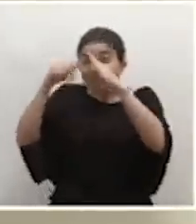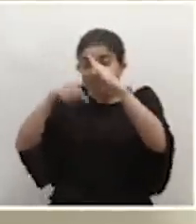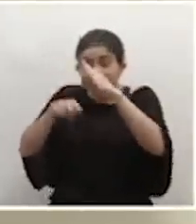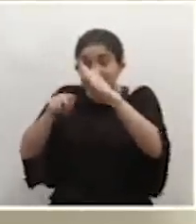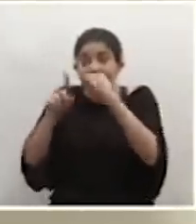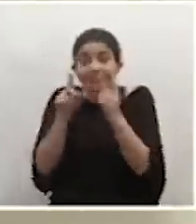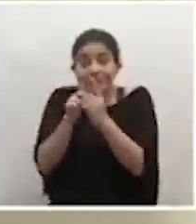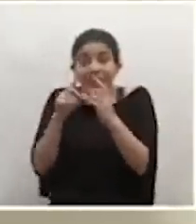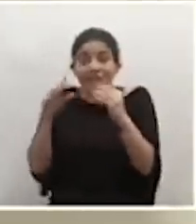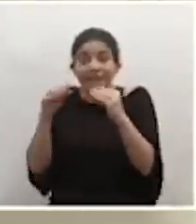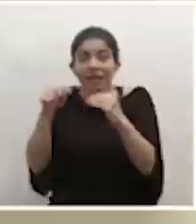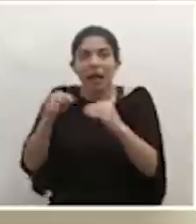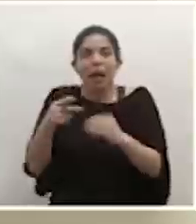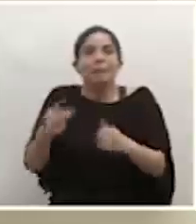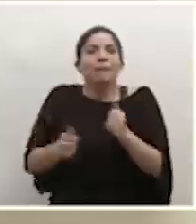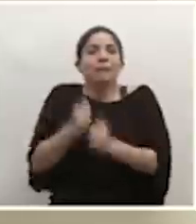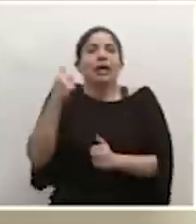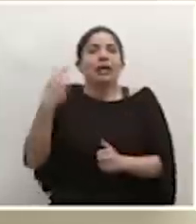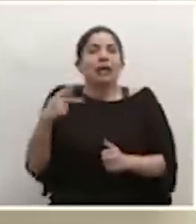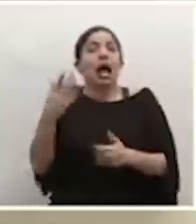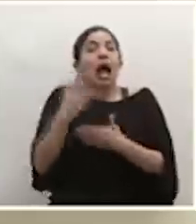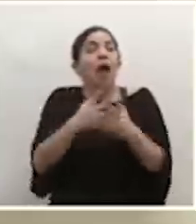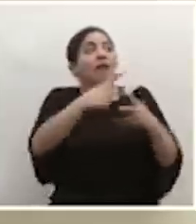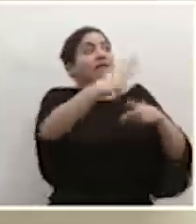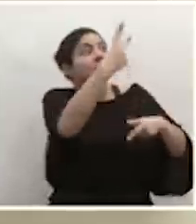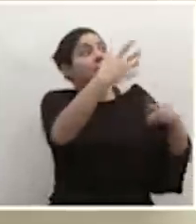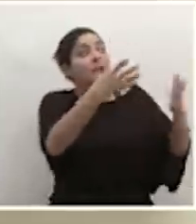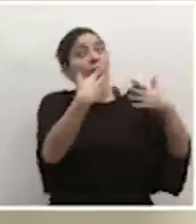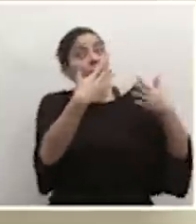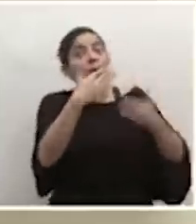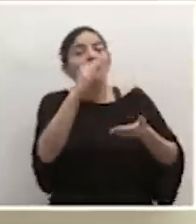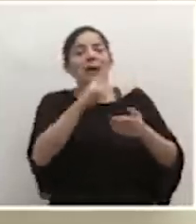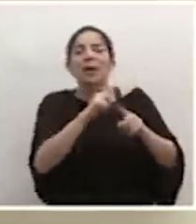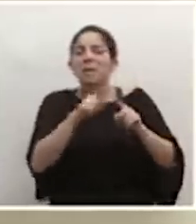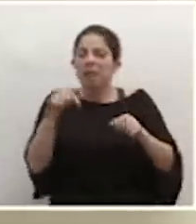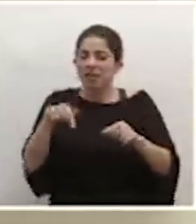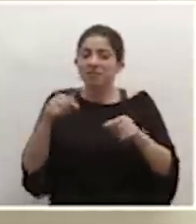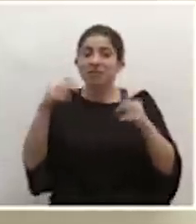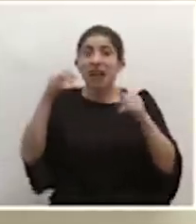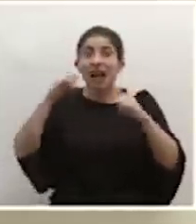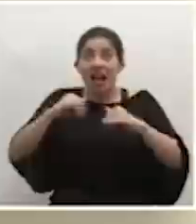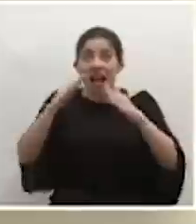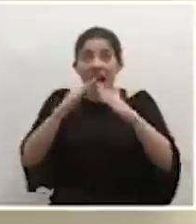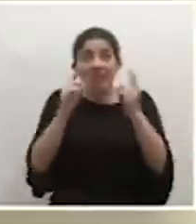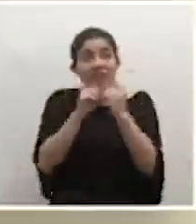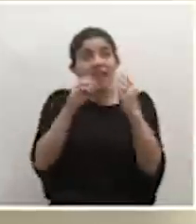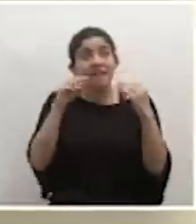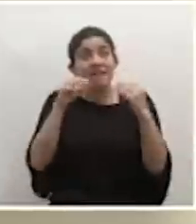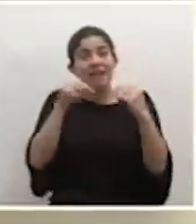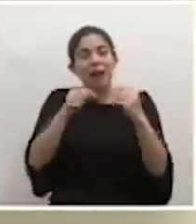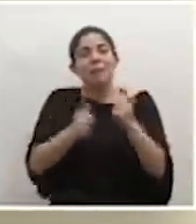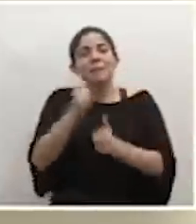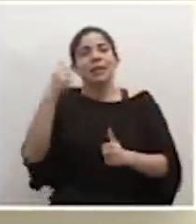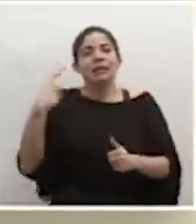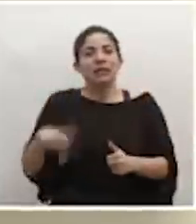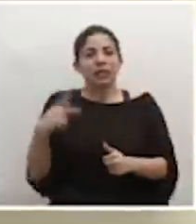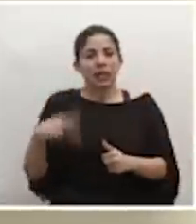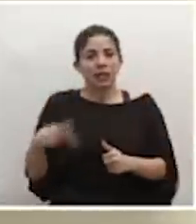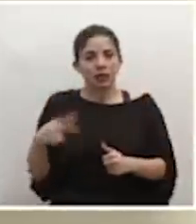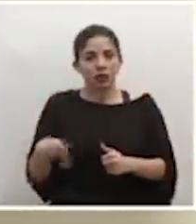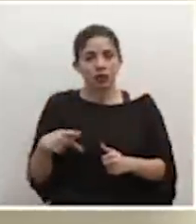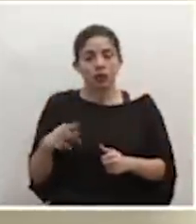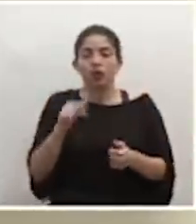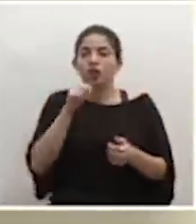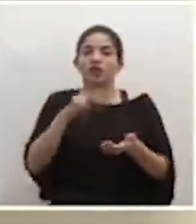incremento mayor, a pesar de que haya circulación de aire, pues eso minimiza el riesgo, pero siempre existe más riesgo que en el aire libre. Pero no es tampoco que